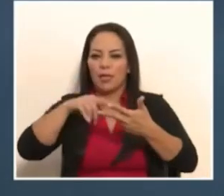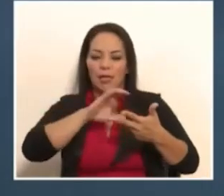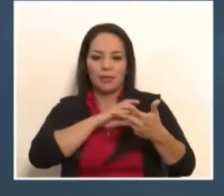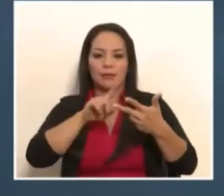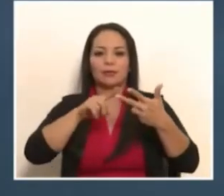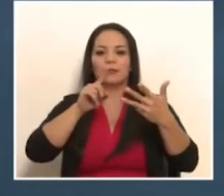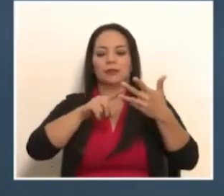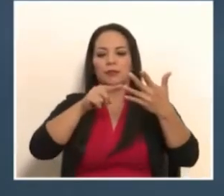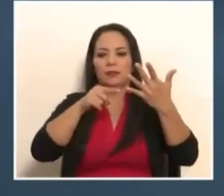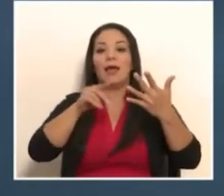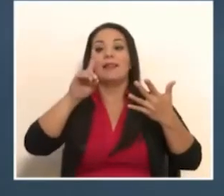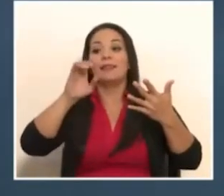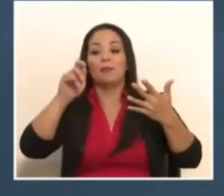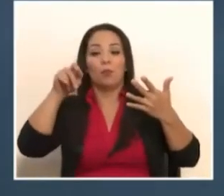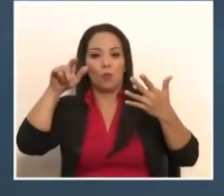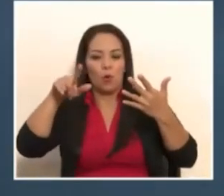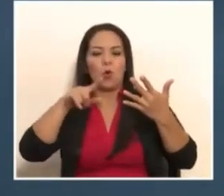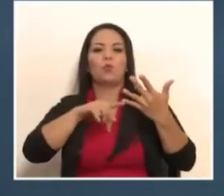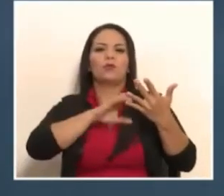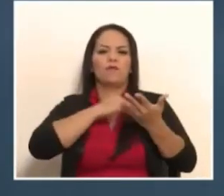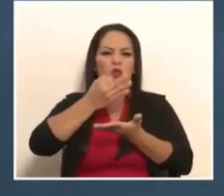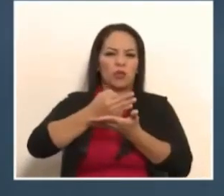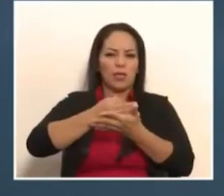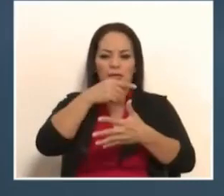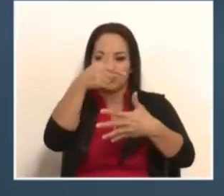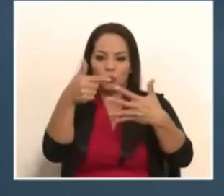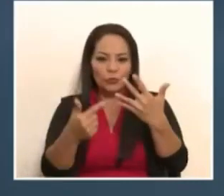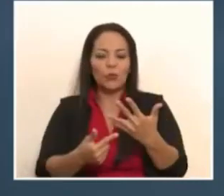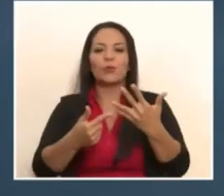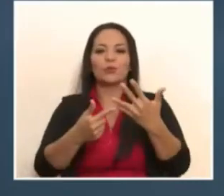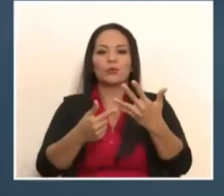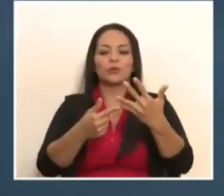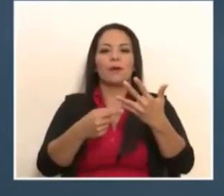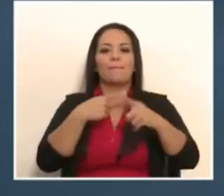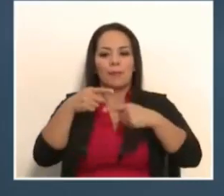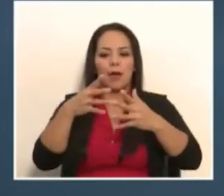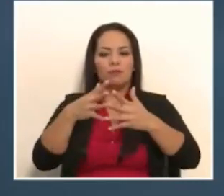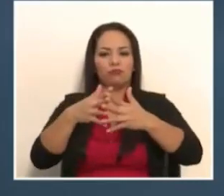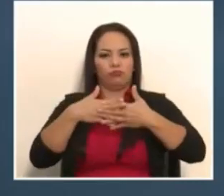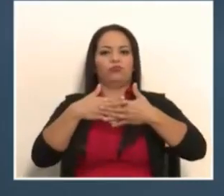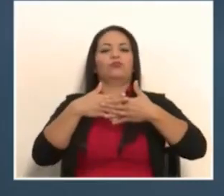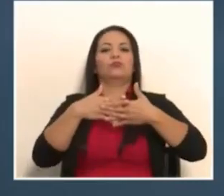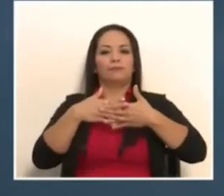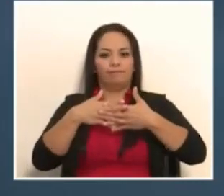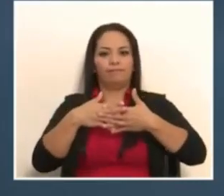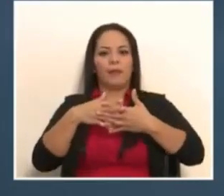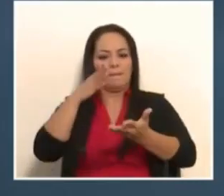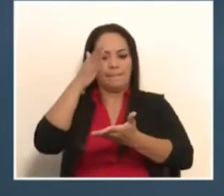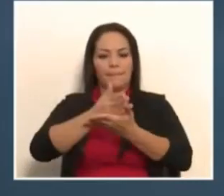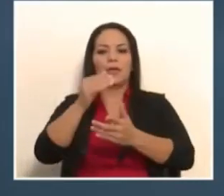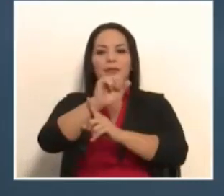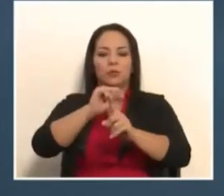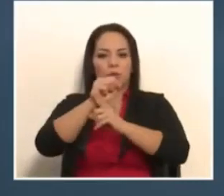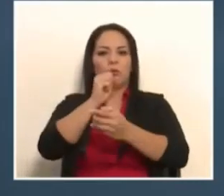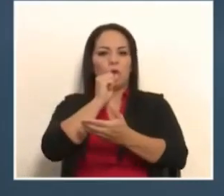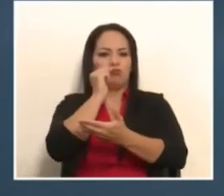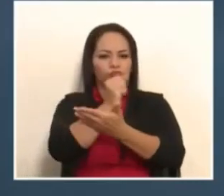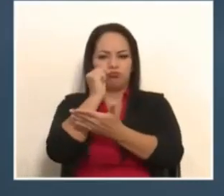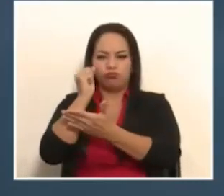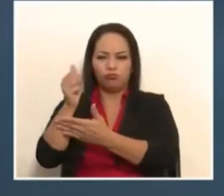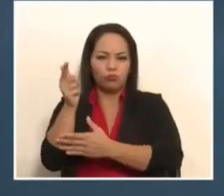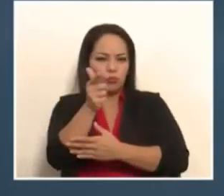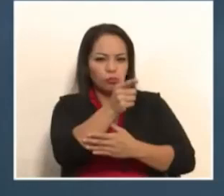se encargarán esencialmente de procurar la contención de este fenómeno criminal en el cuanto